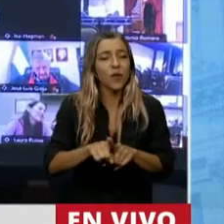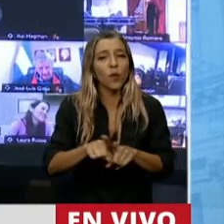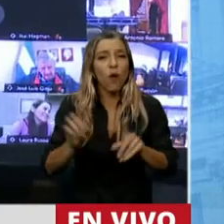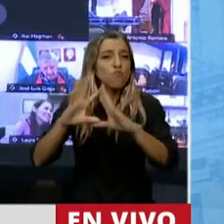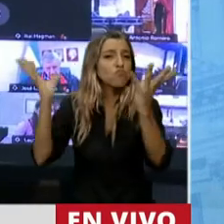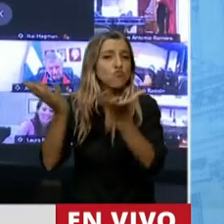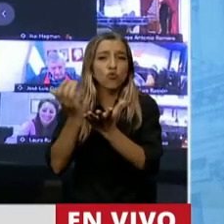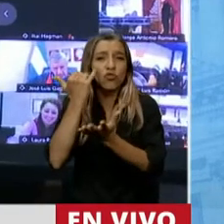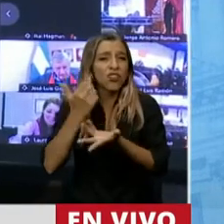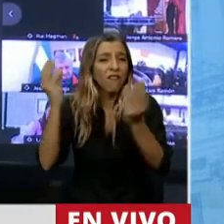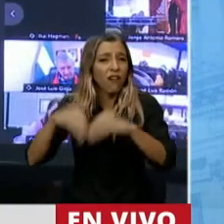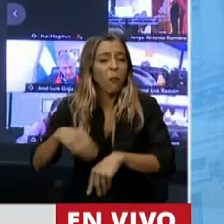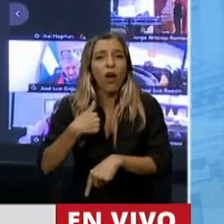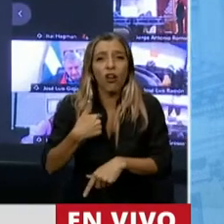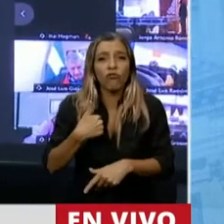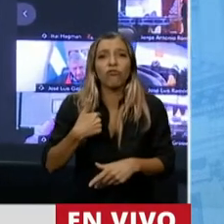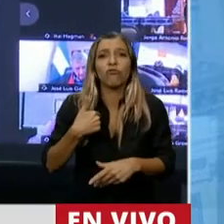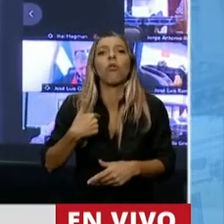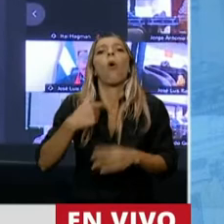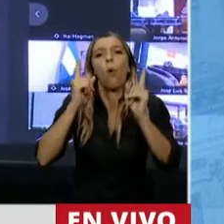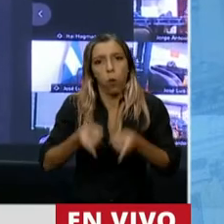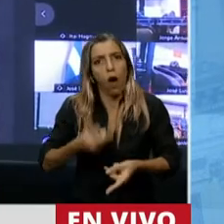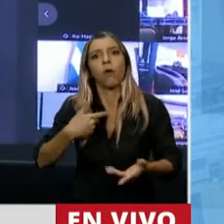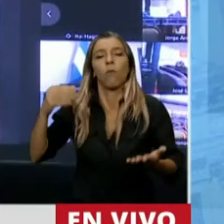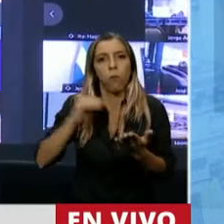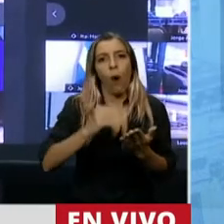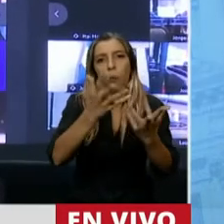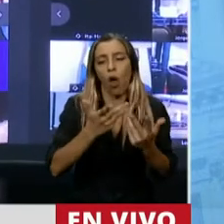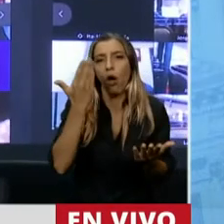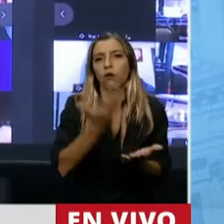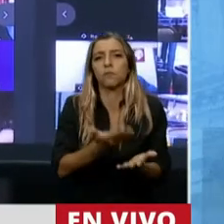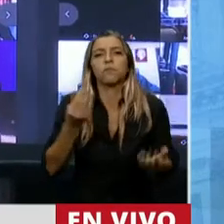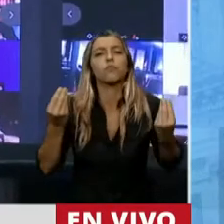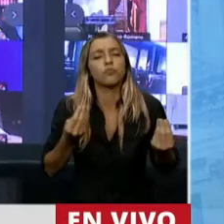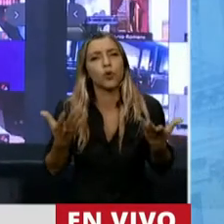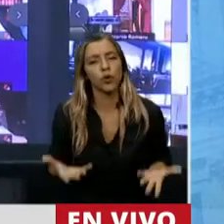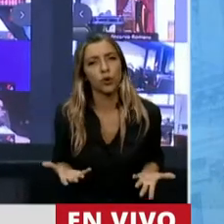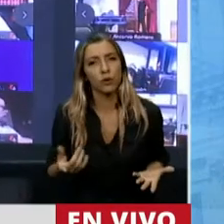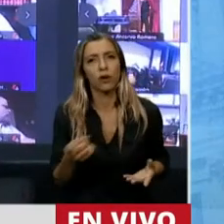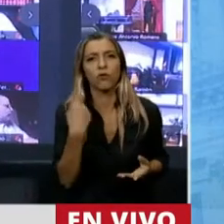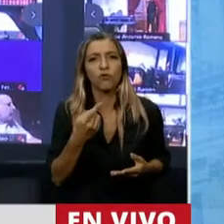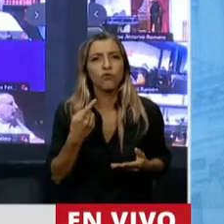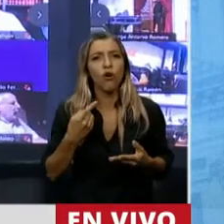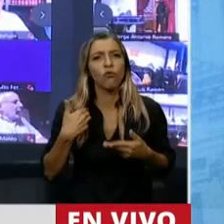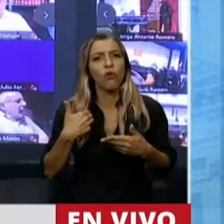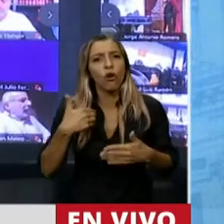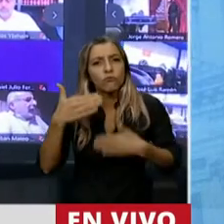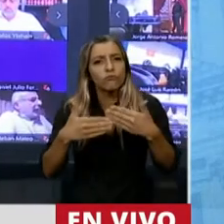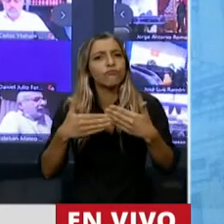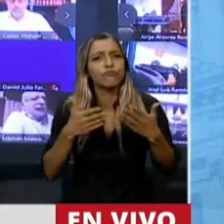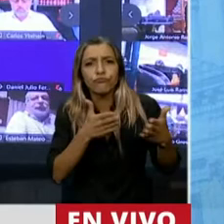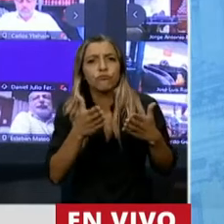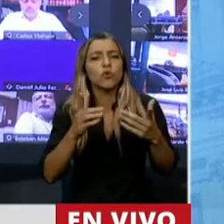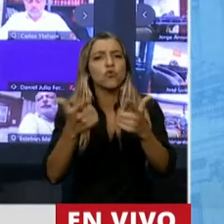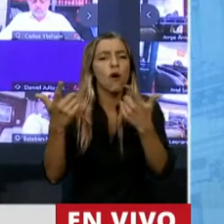Y digo que el país está fuera de eje y encima a su cansancio estructural le